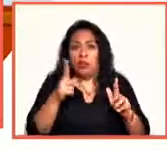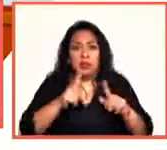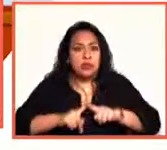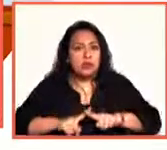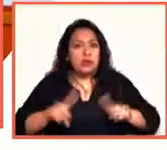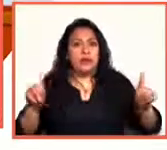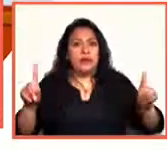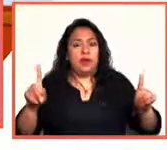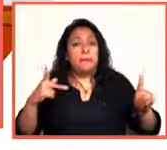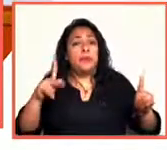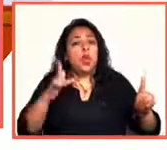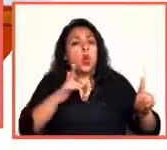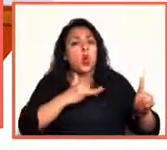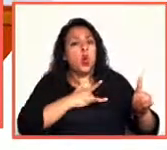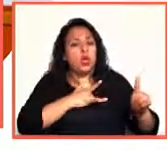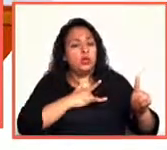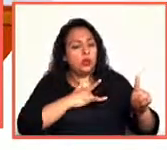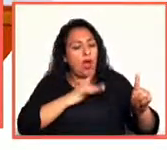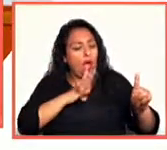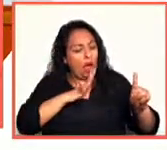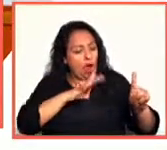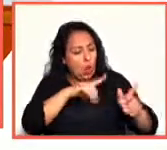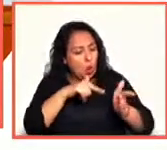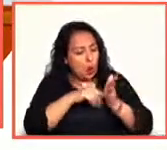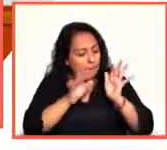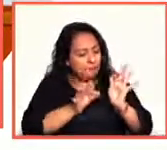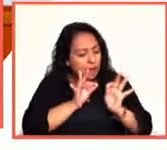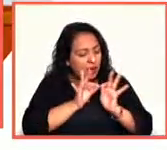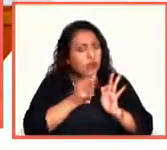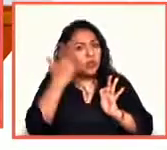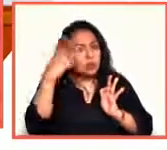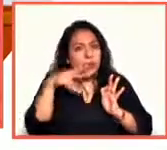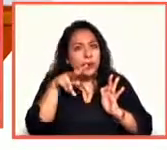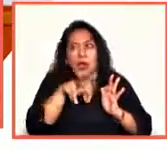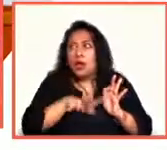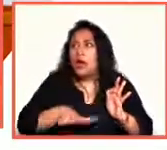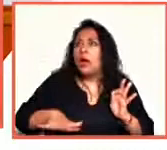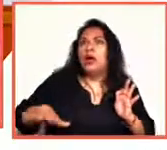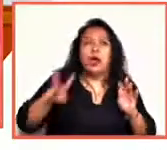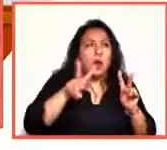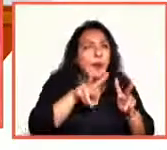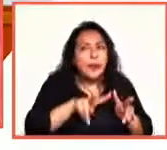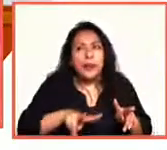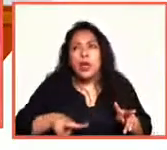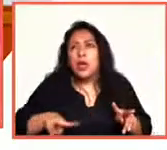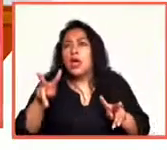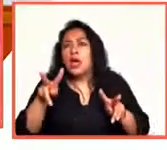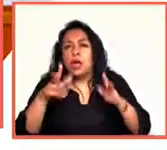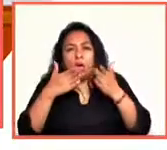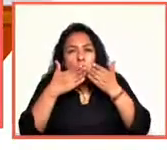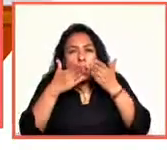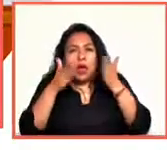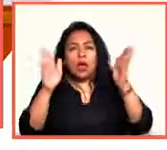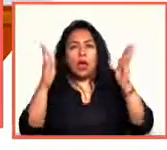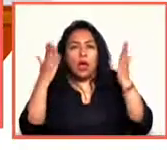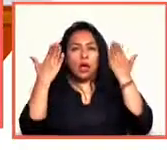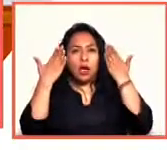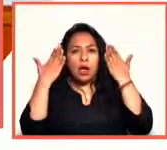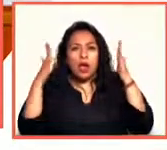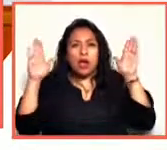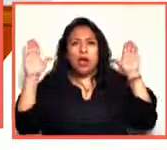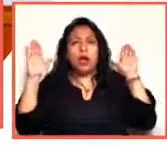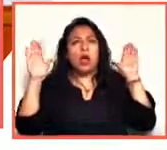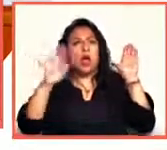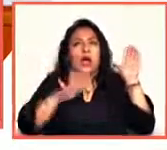tenían el corazón en su lugar, y sabían ver el mundo, y nos llevan de la mano, y nos abren los ojos y los oídos ante la maravilla del